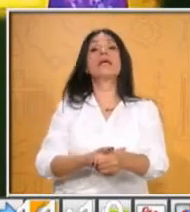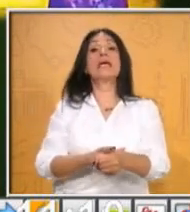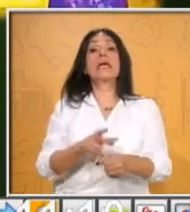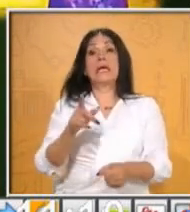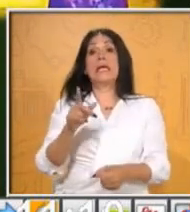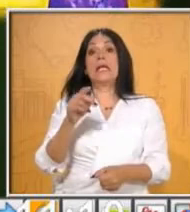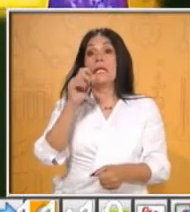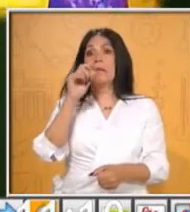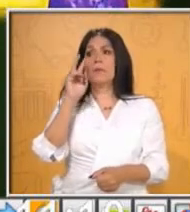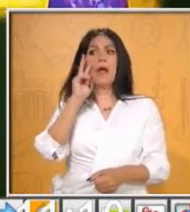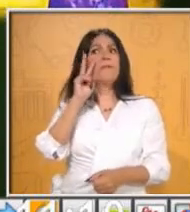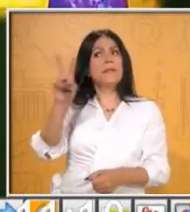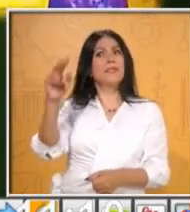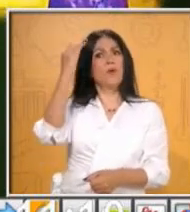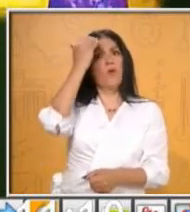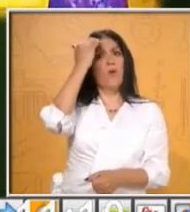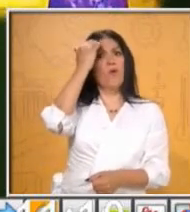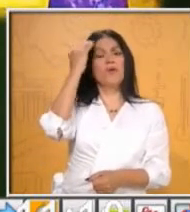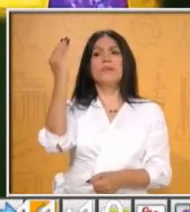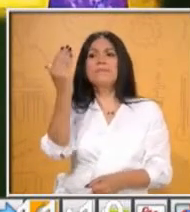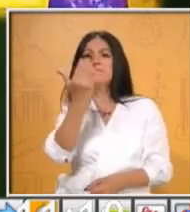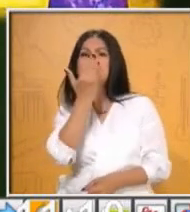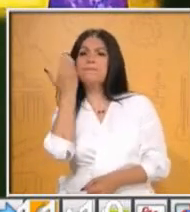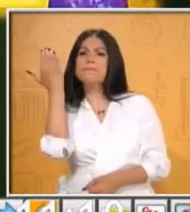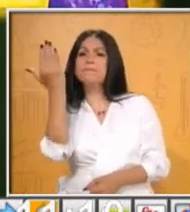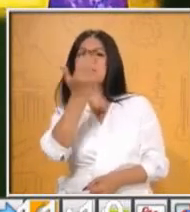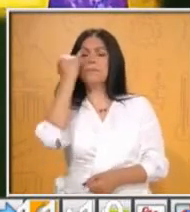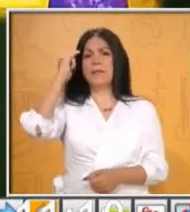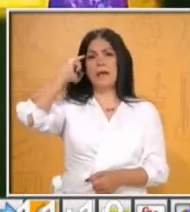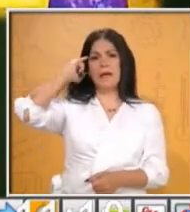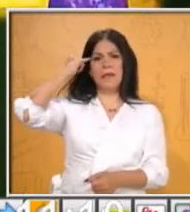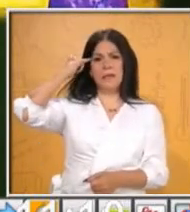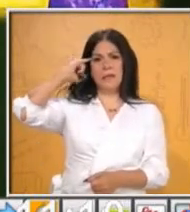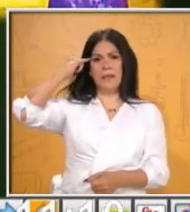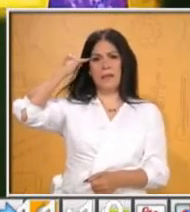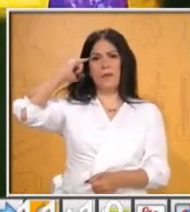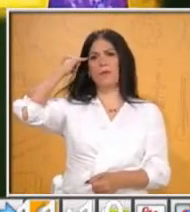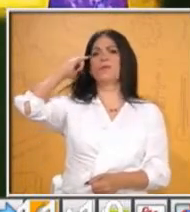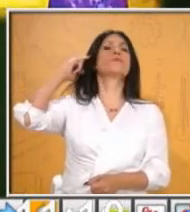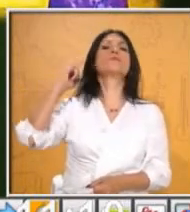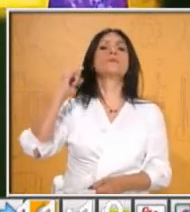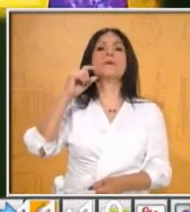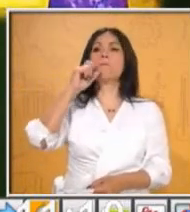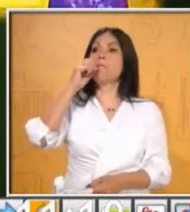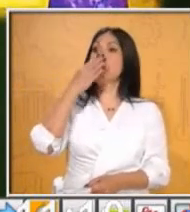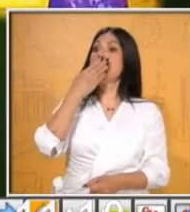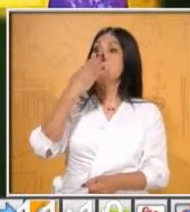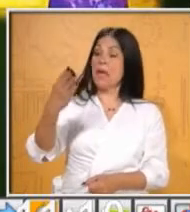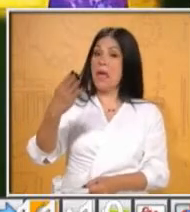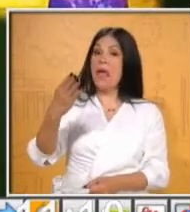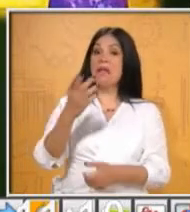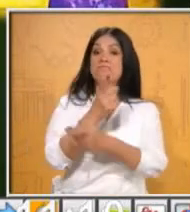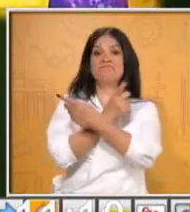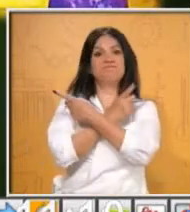así la cuidan, así se convierten en guardianes. En las costumbres o tradiciones antiguas